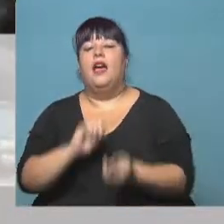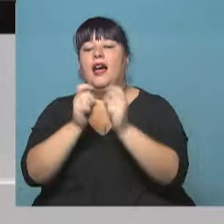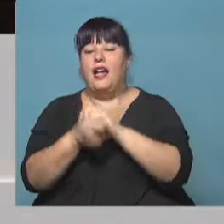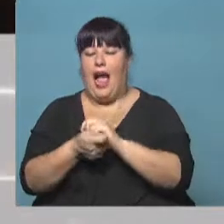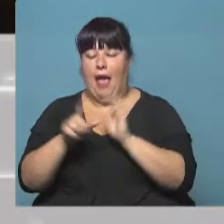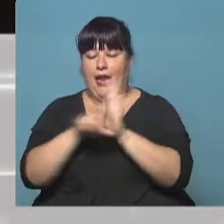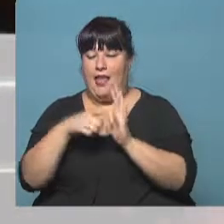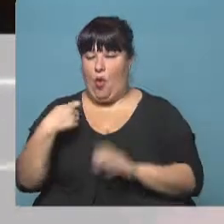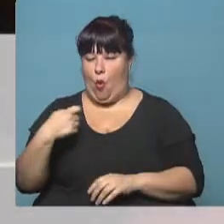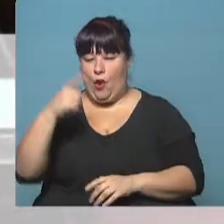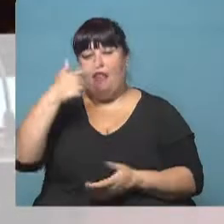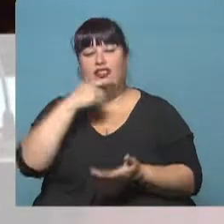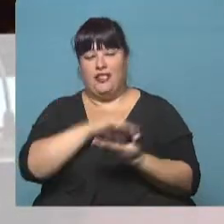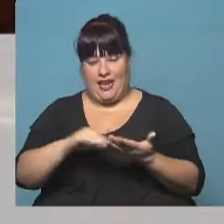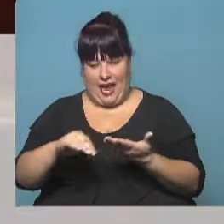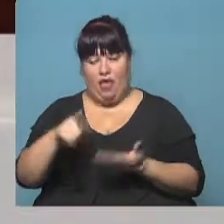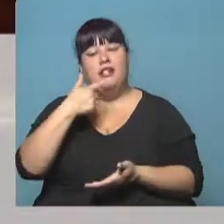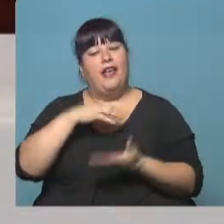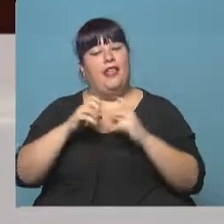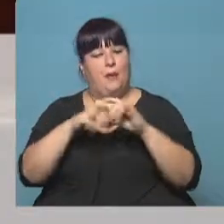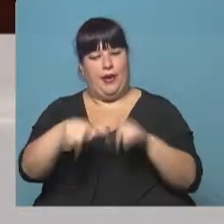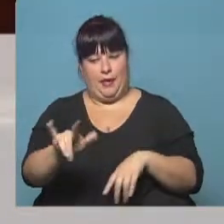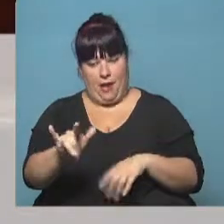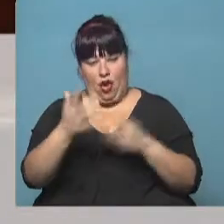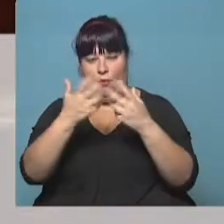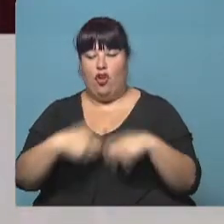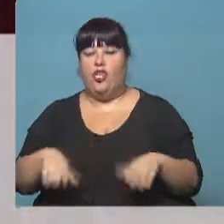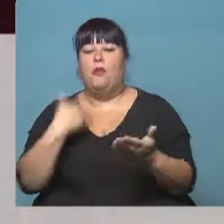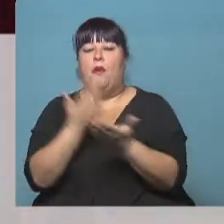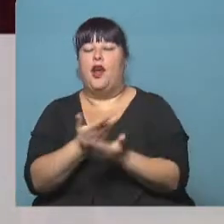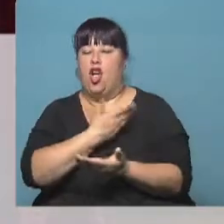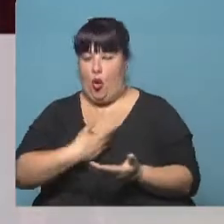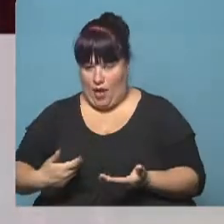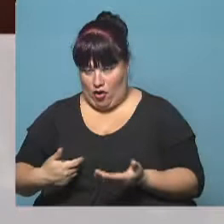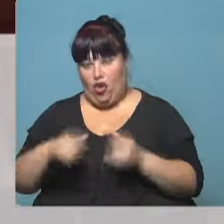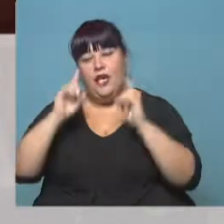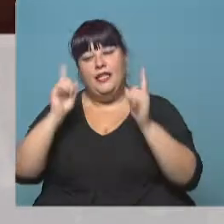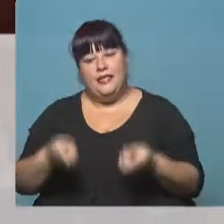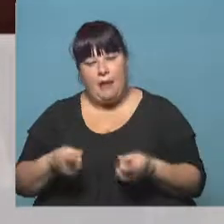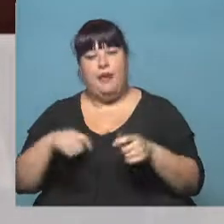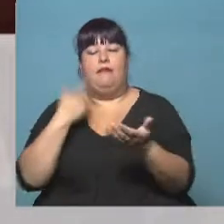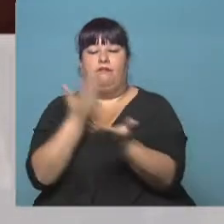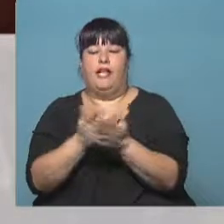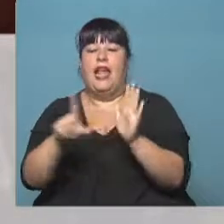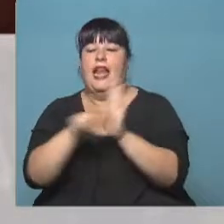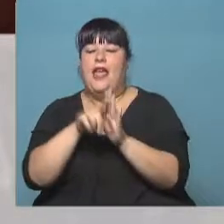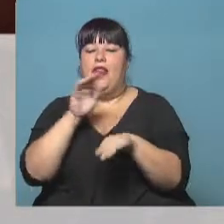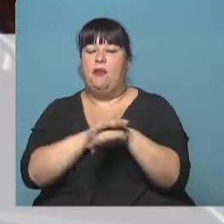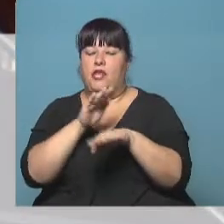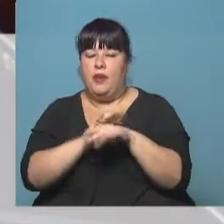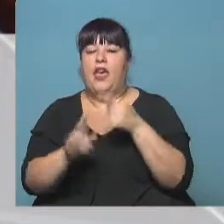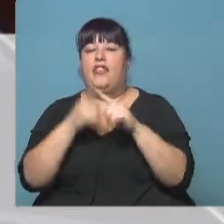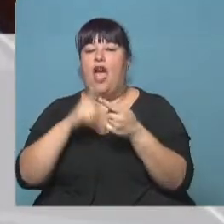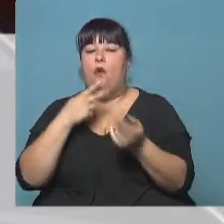Reforma previsional en el Senado. La Cámara Alta debatirá este miércoles el proyecto que impulsa al gobierno. También entra al recinto la Ley de